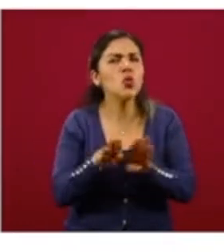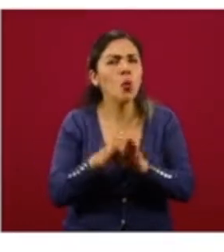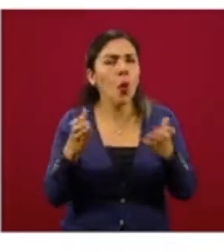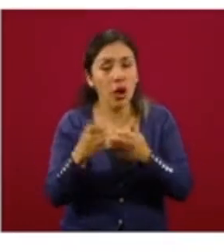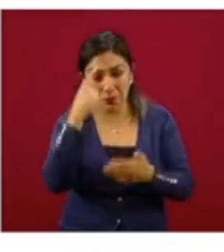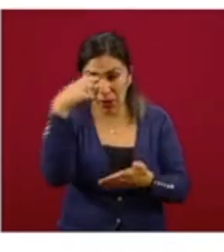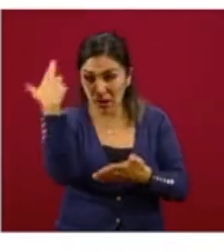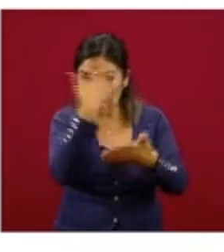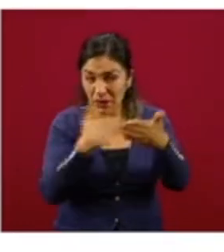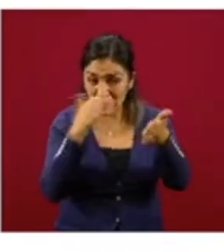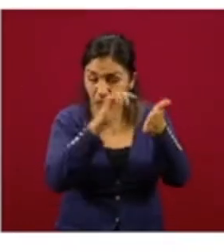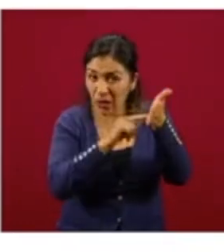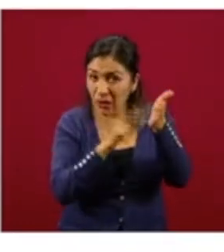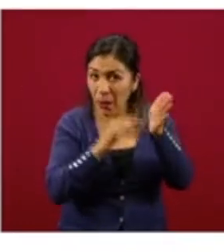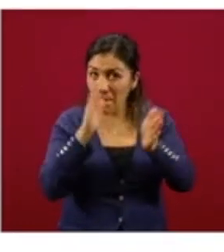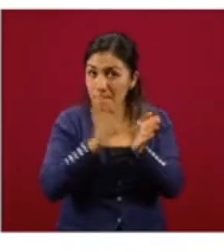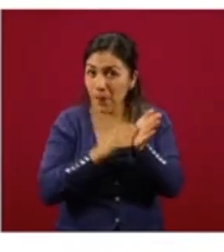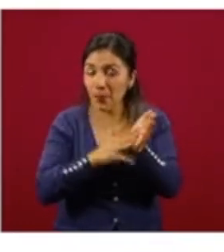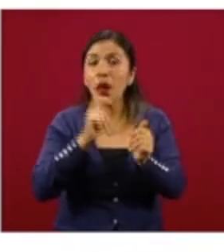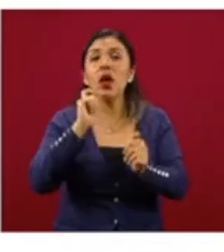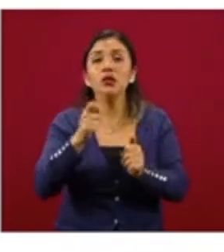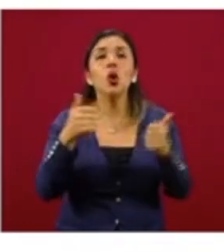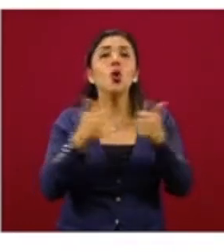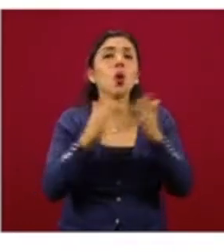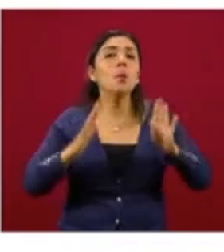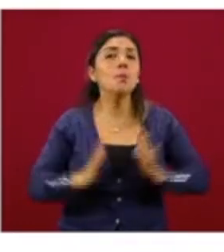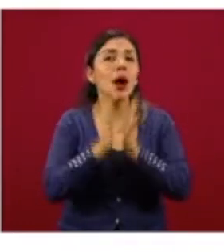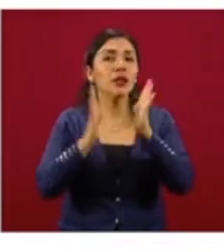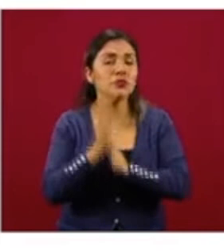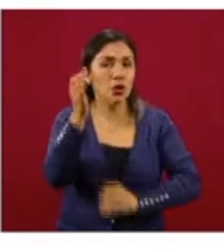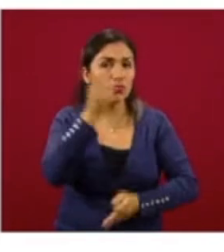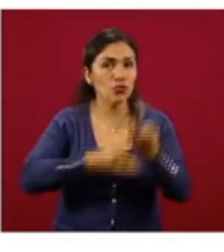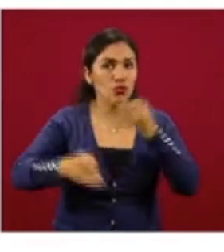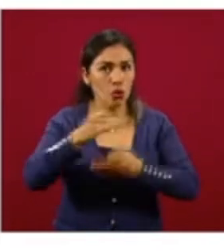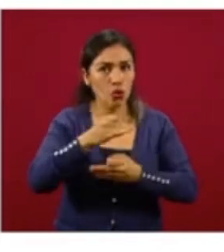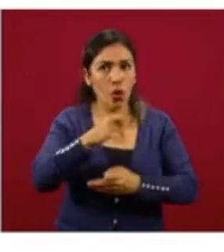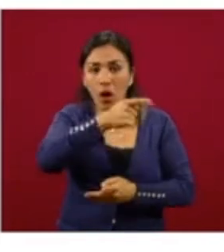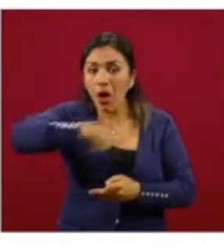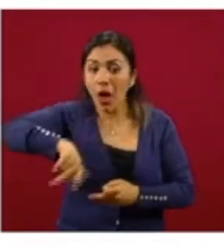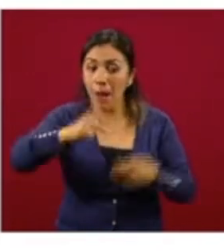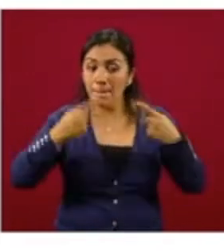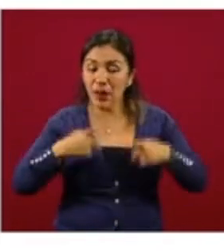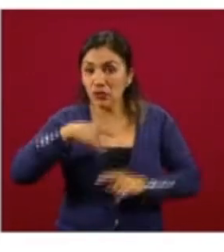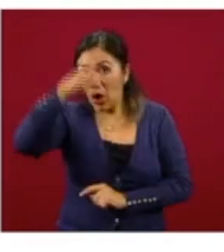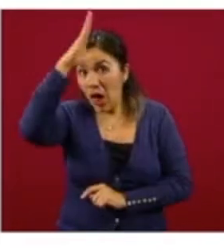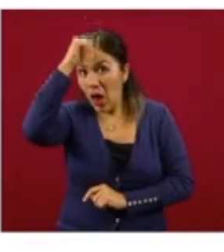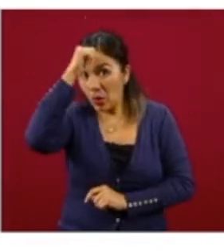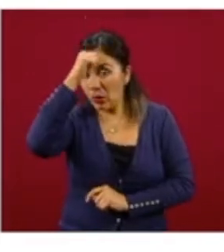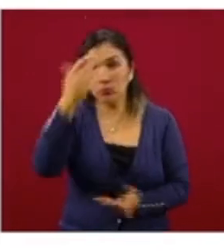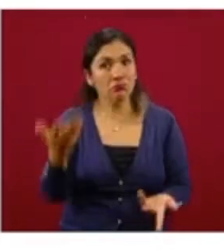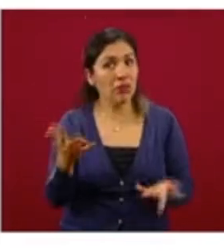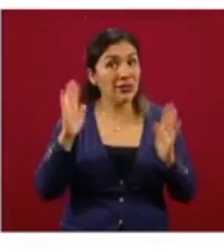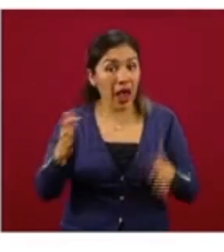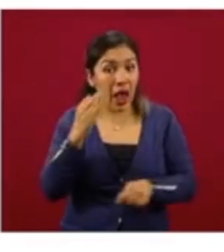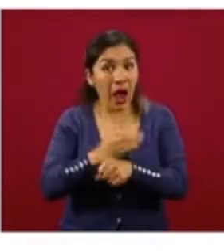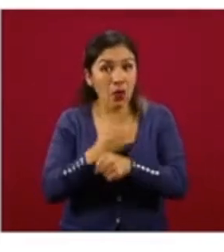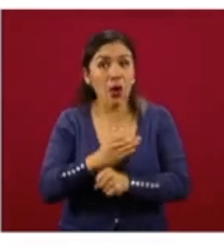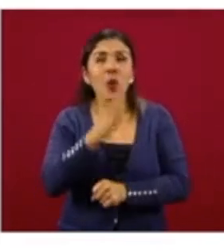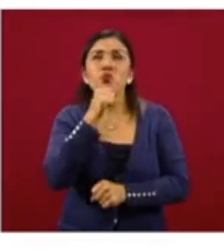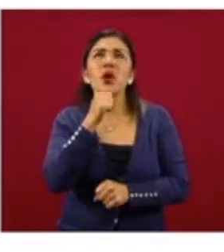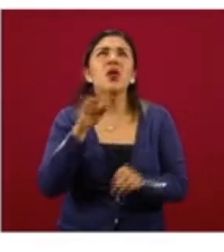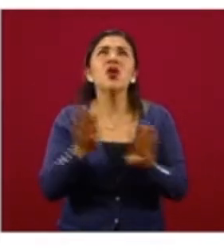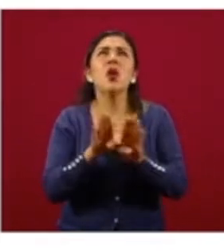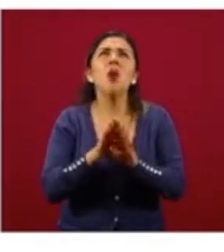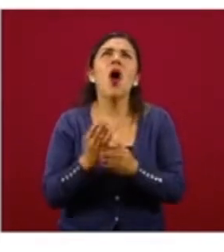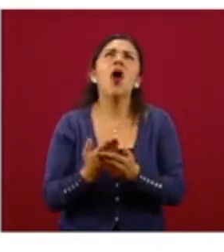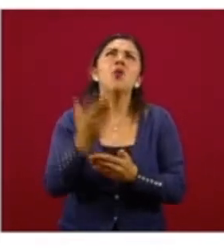este documento, fue una metodología participativa, es decir, con los actores. No es posible ya realizar esa vieja